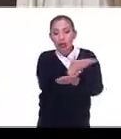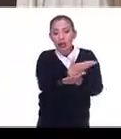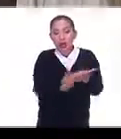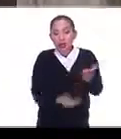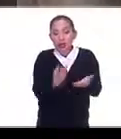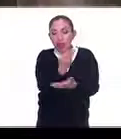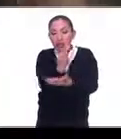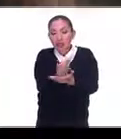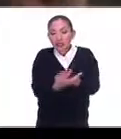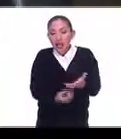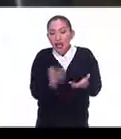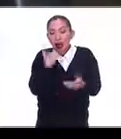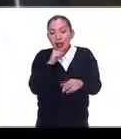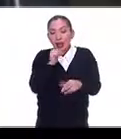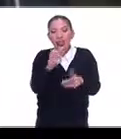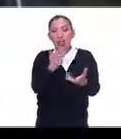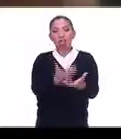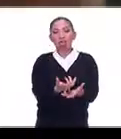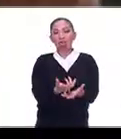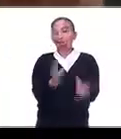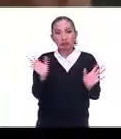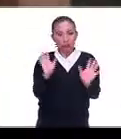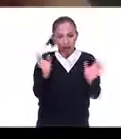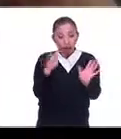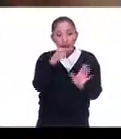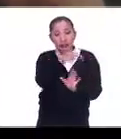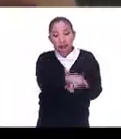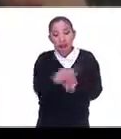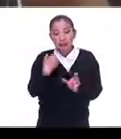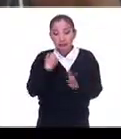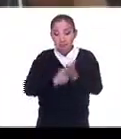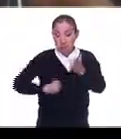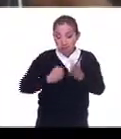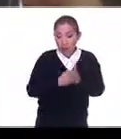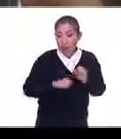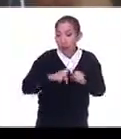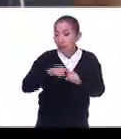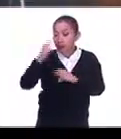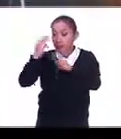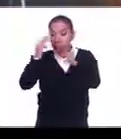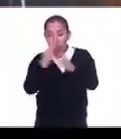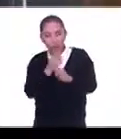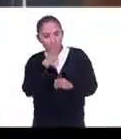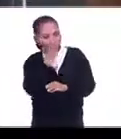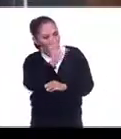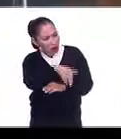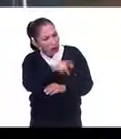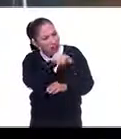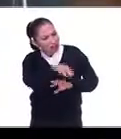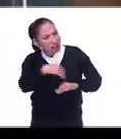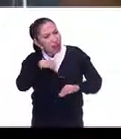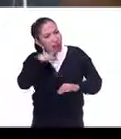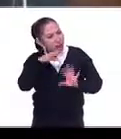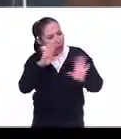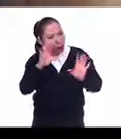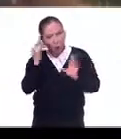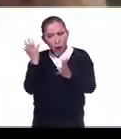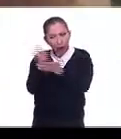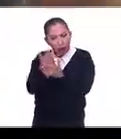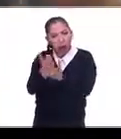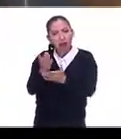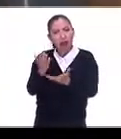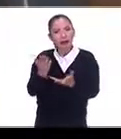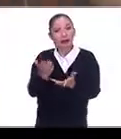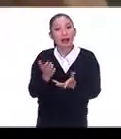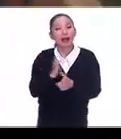diseños no hay nada que hacer. Entonces, si la presión social mundial está diciendo, oye, deja de hacer esto, entonces,